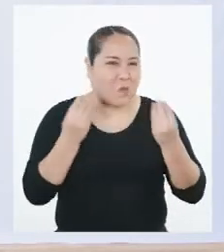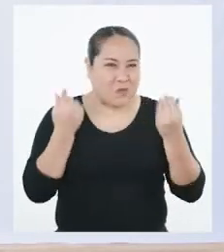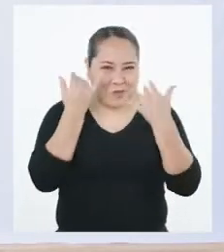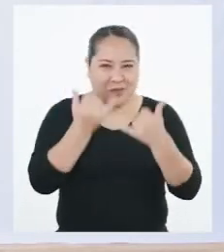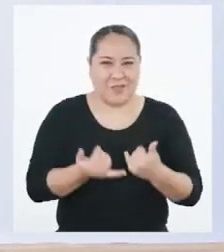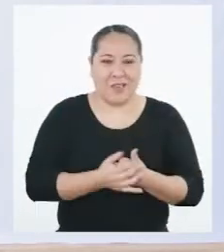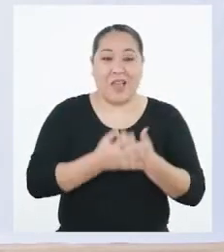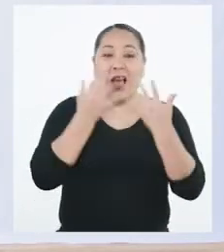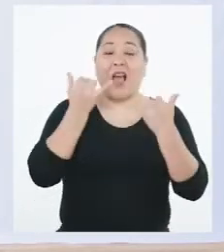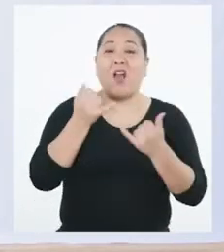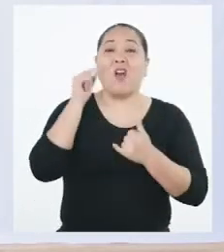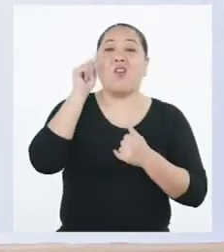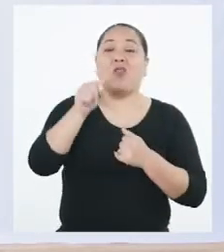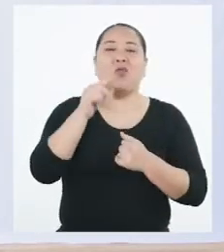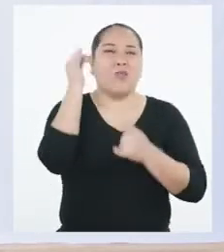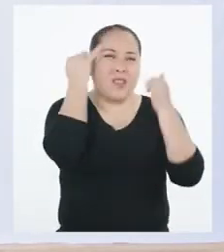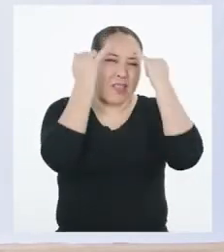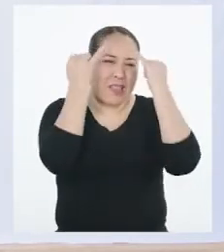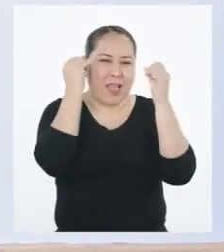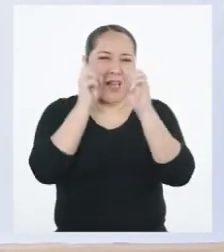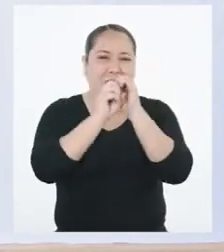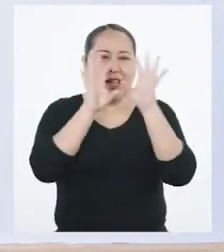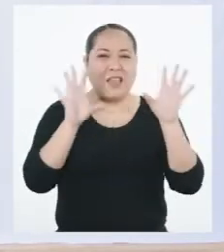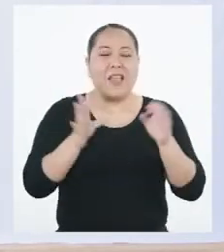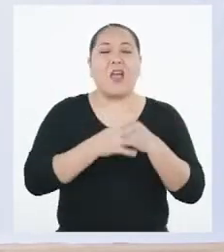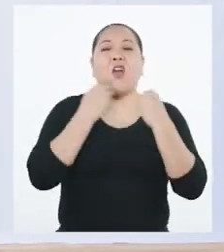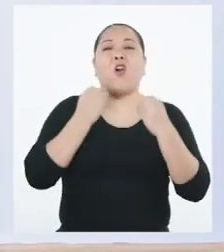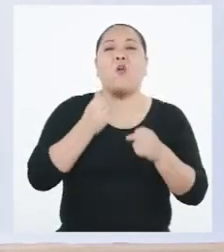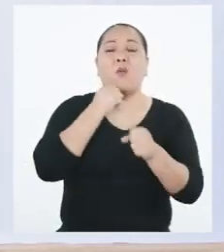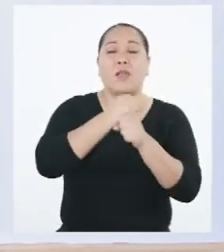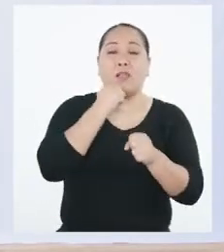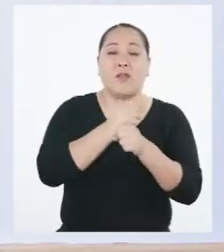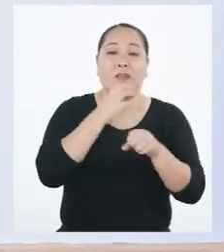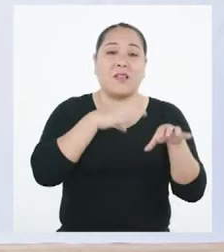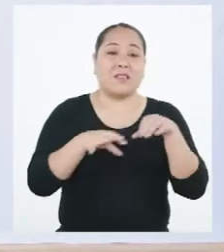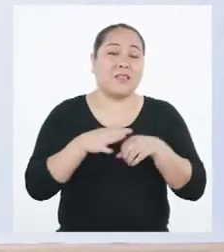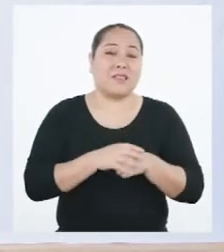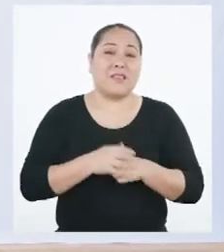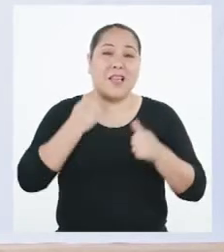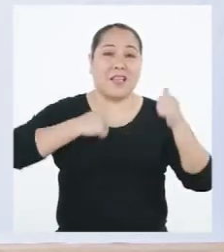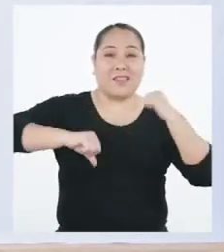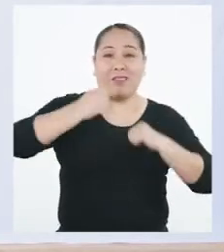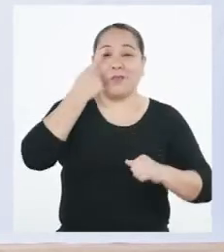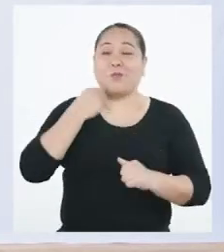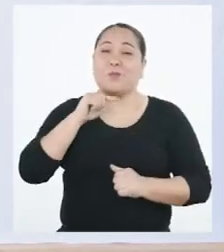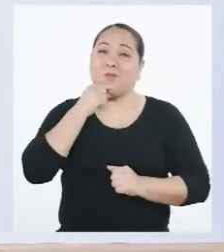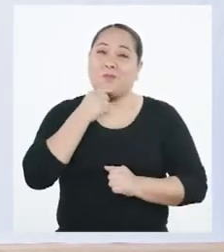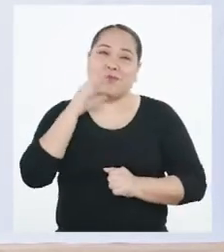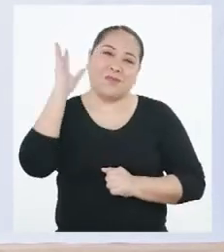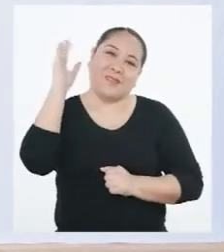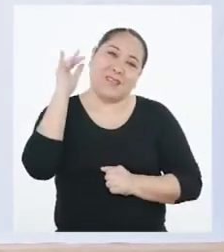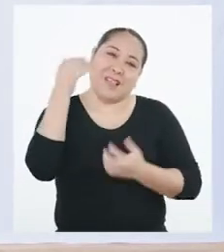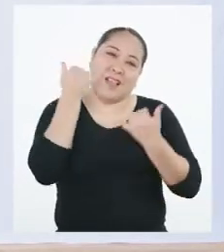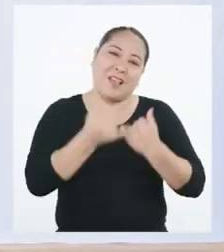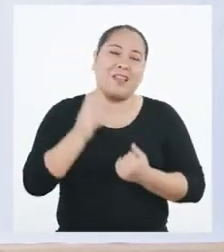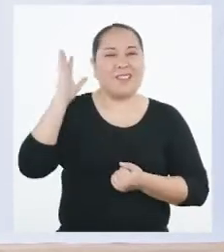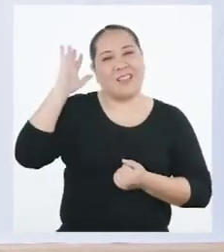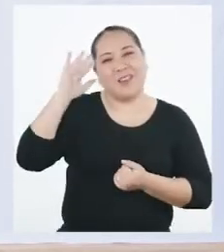movido un montón hoy. Ahora tienes una idea mucho más amplia sobre el trabajo que realizan las actrices y los actores. Me despido